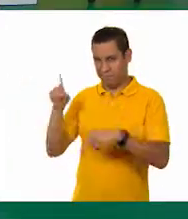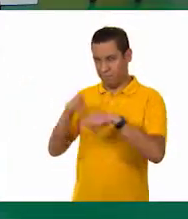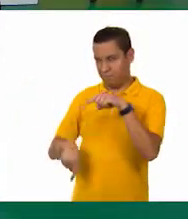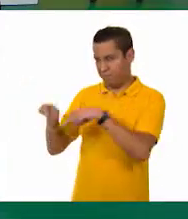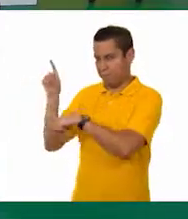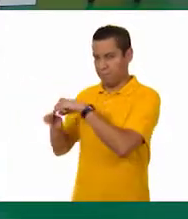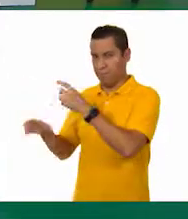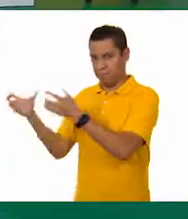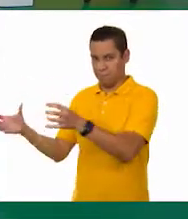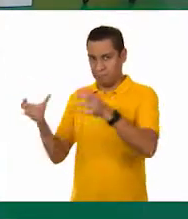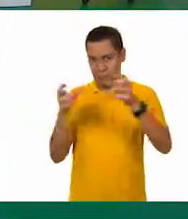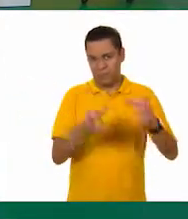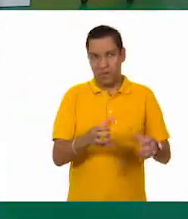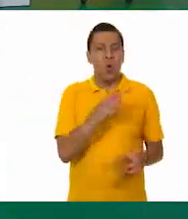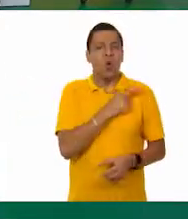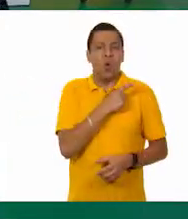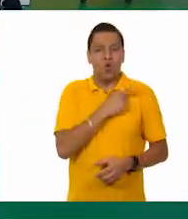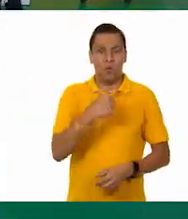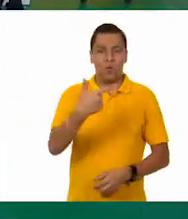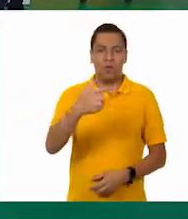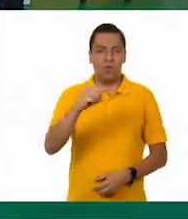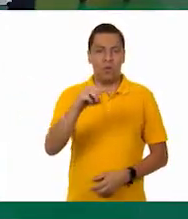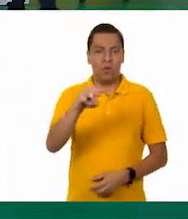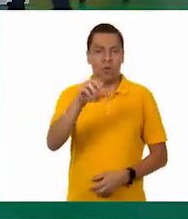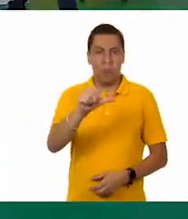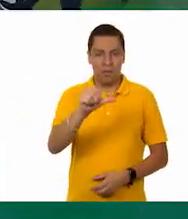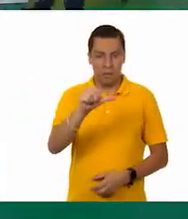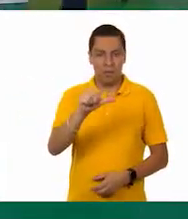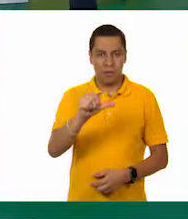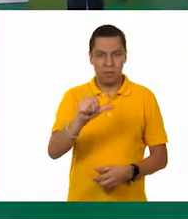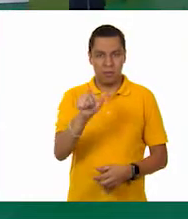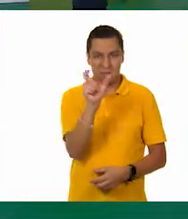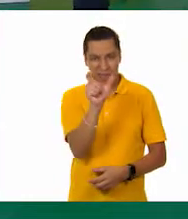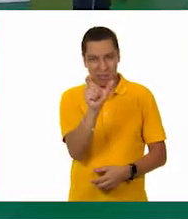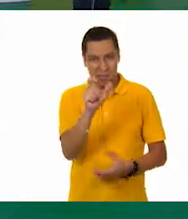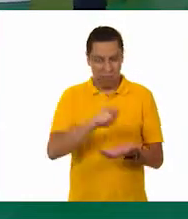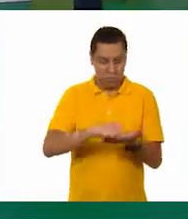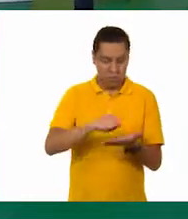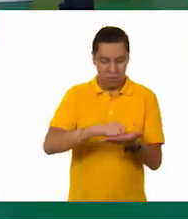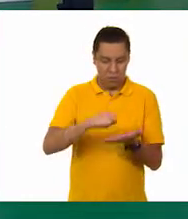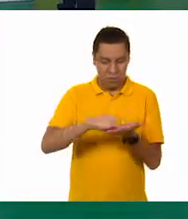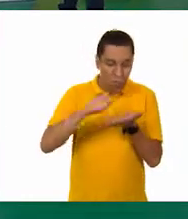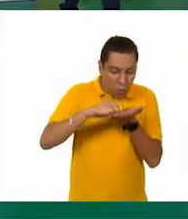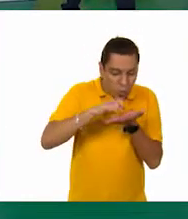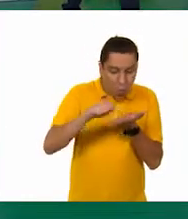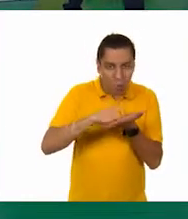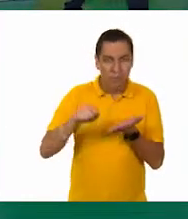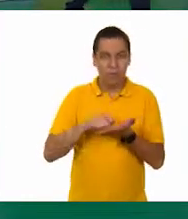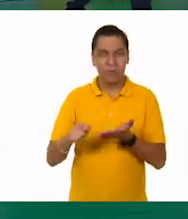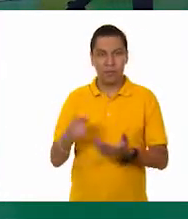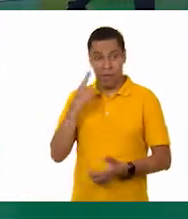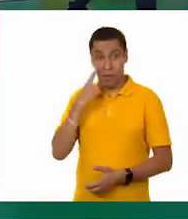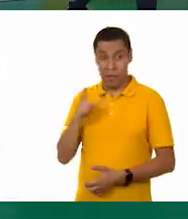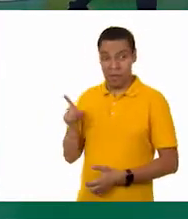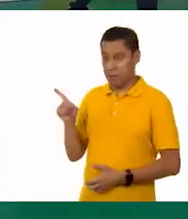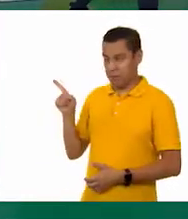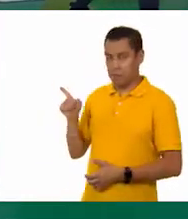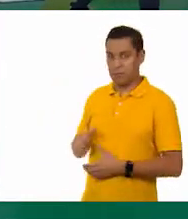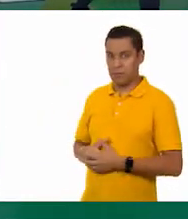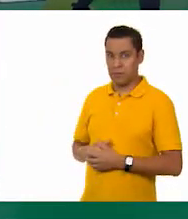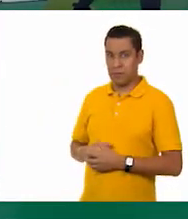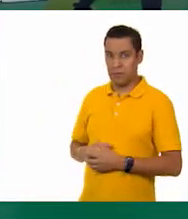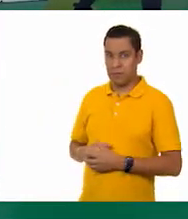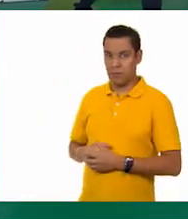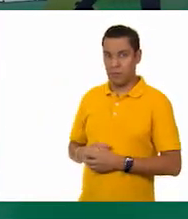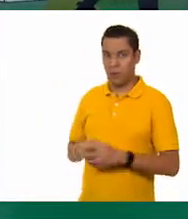Y ahora colocamos tanto el vasito con la goma como el vasito de los frijoles. ¿Listo, Y aquí están. Uno, dos y tres. Vamos a ver, Tino.